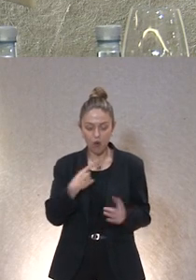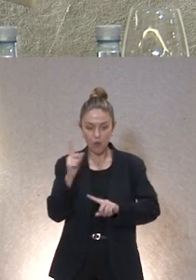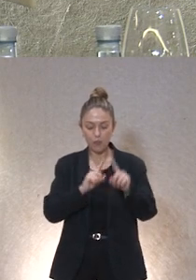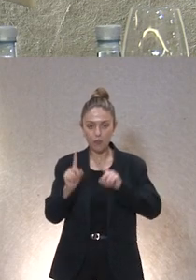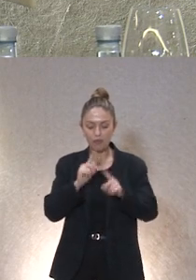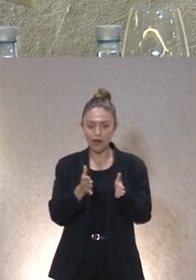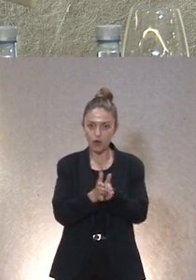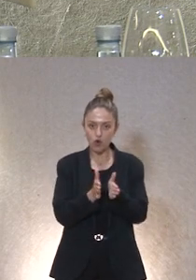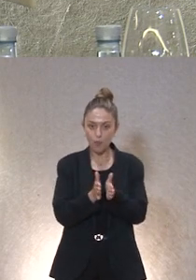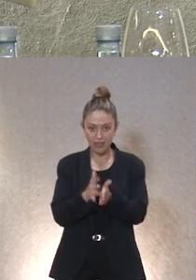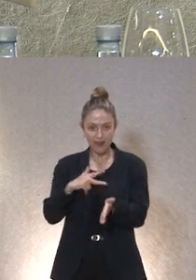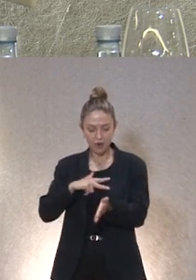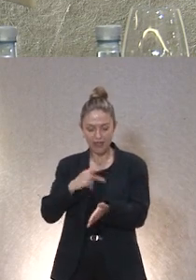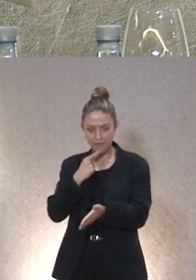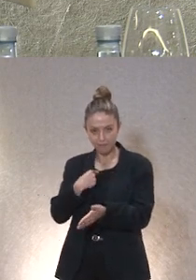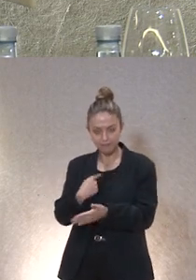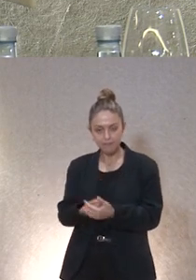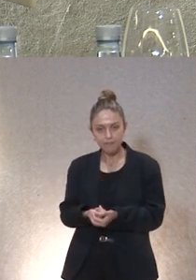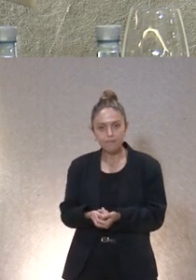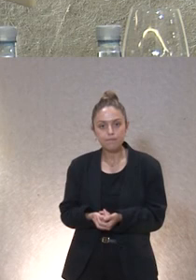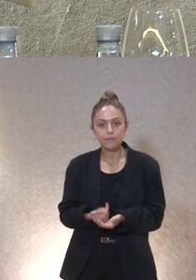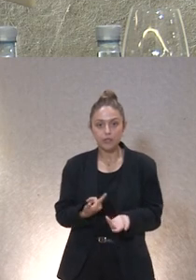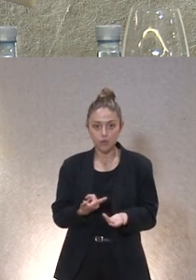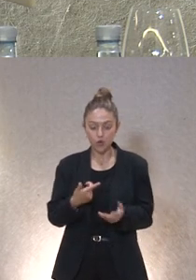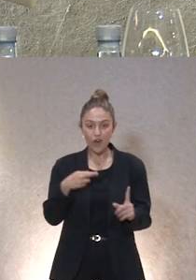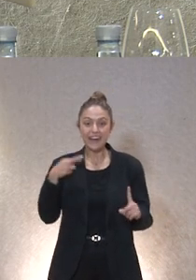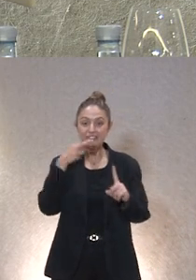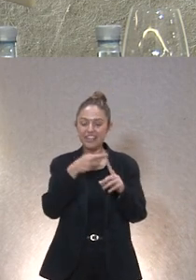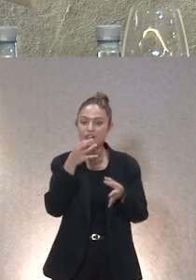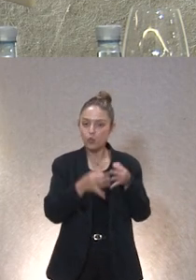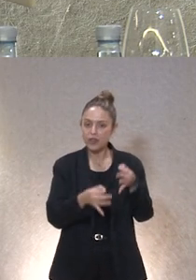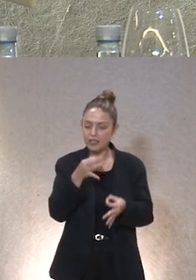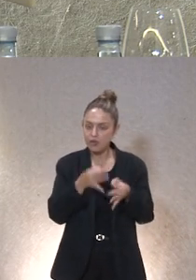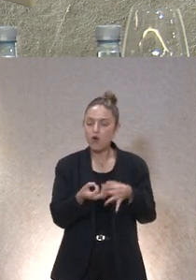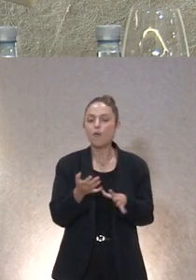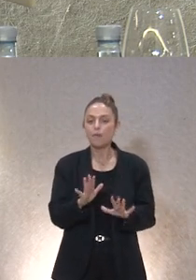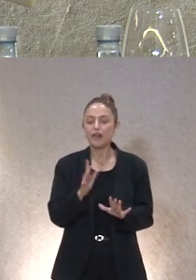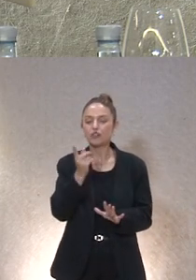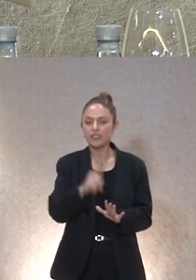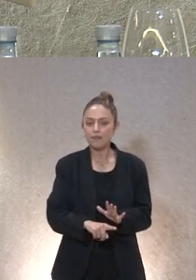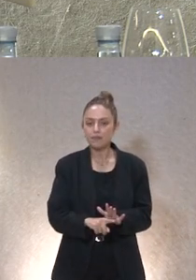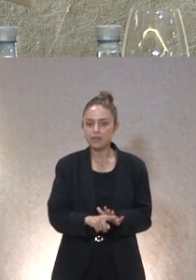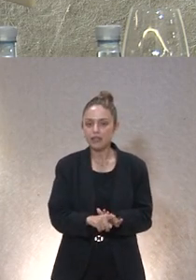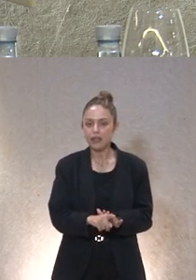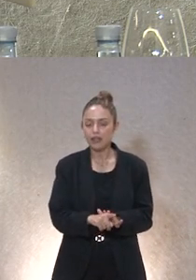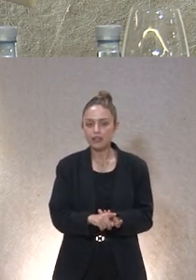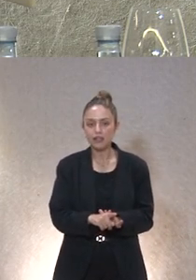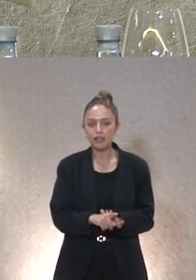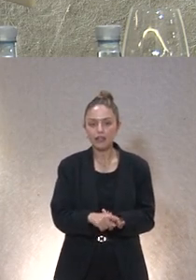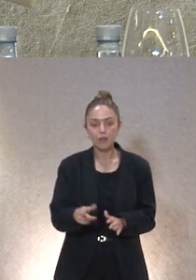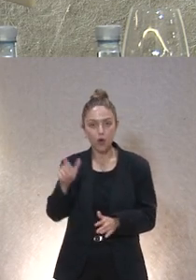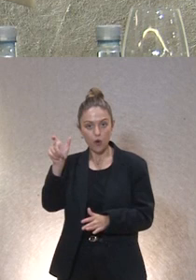hablando con una compañera abogada ella es referente jurídico pero a la vez y hablando con una